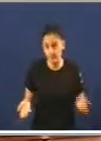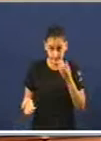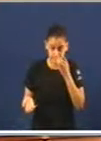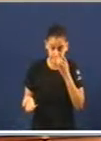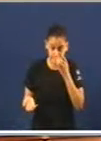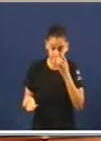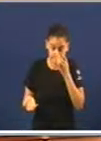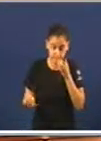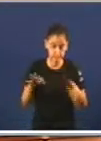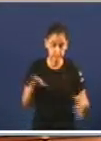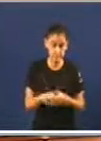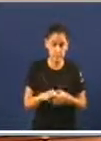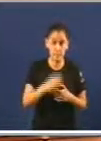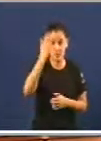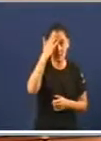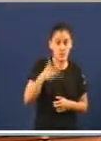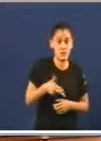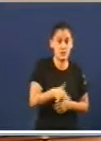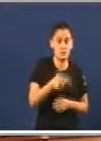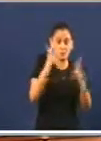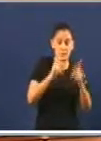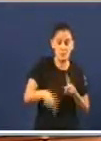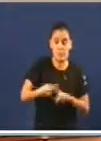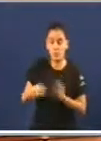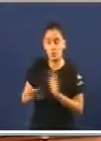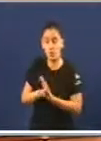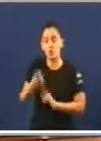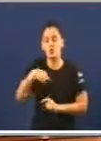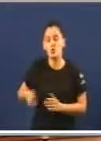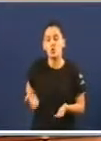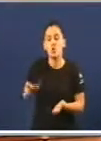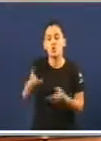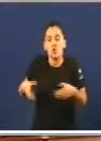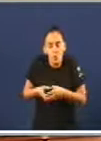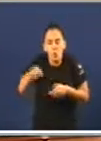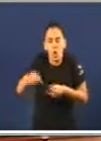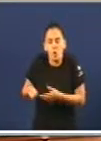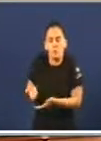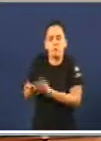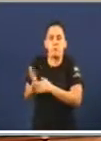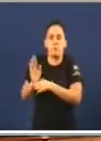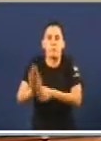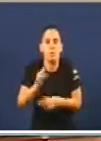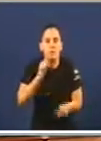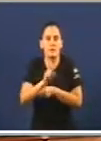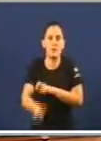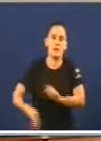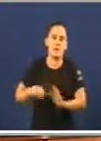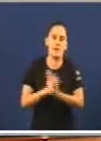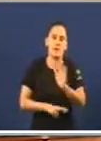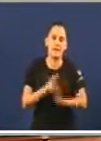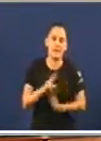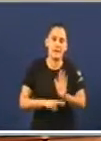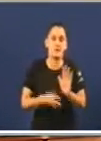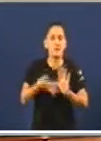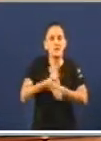aos principios de dereito administrativo e constitucional, o noso grupo presenta hoxe esta proposta de reforma do regulamento que non